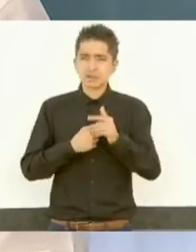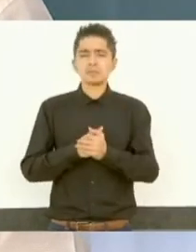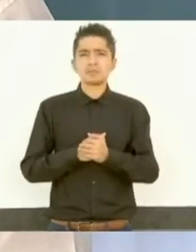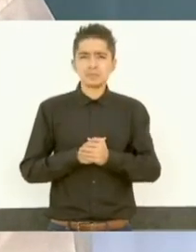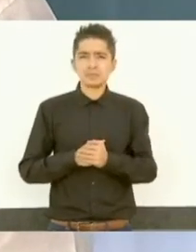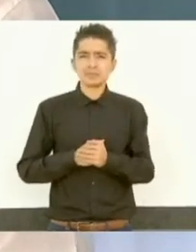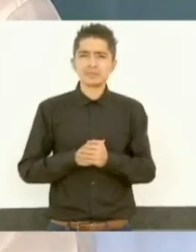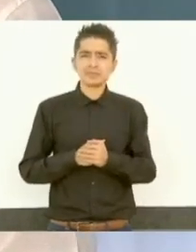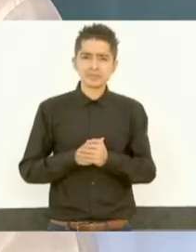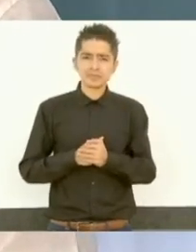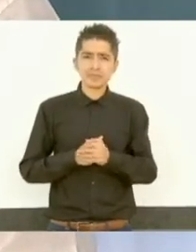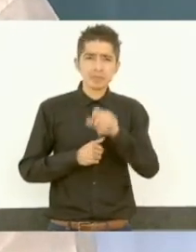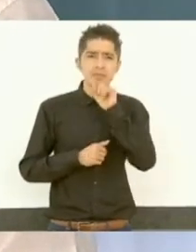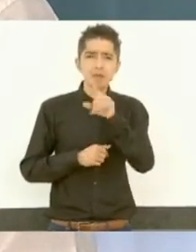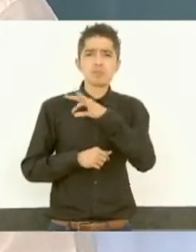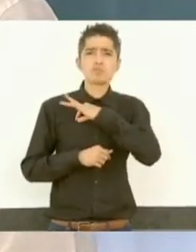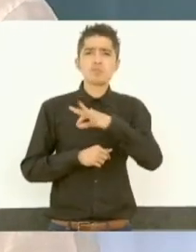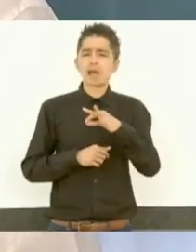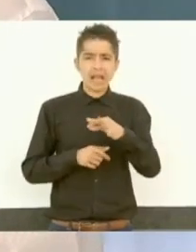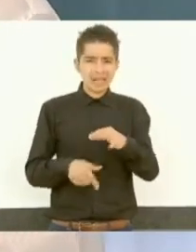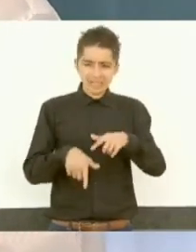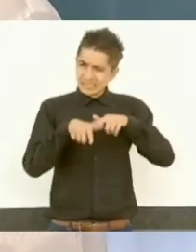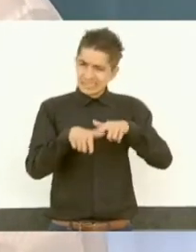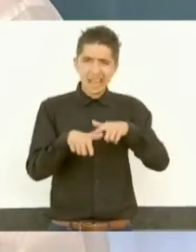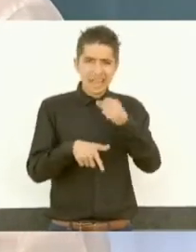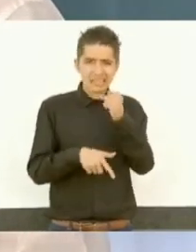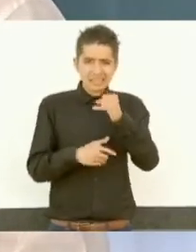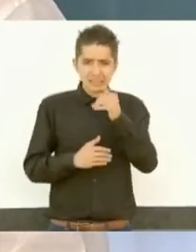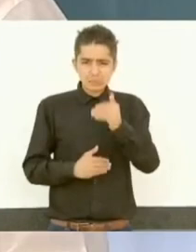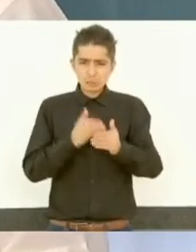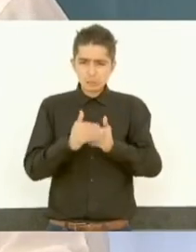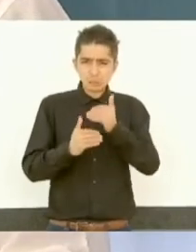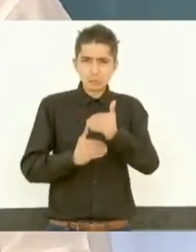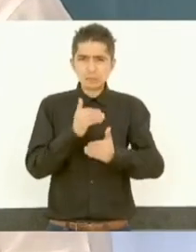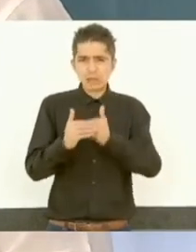podamos seguir avanzando para tener todos los elementos.